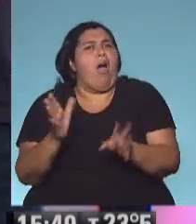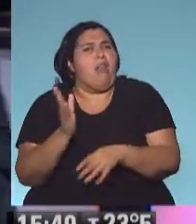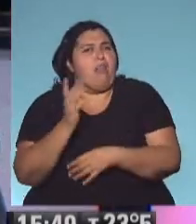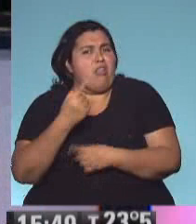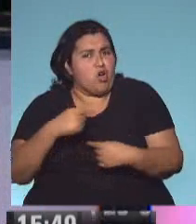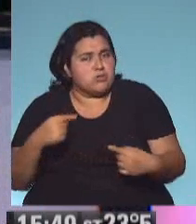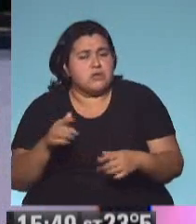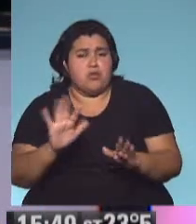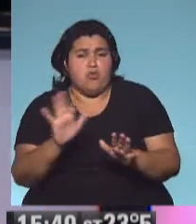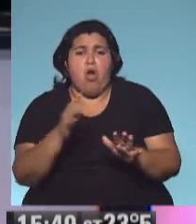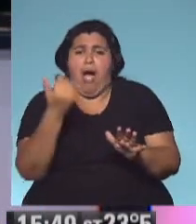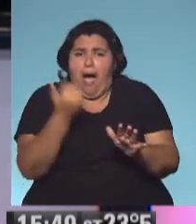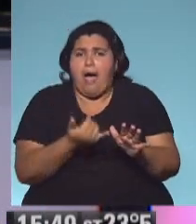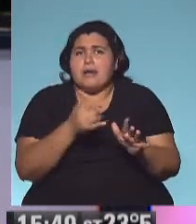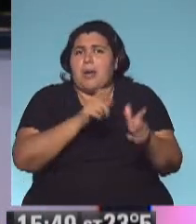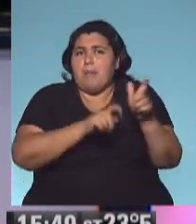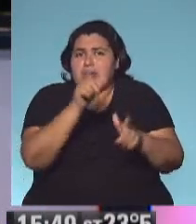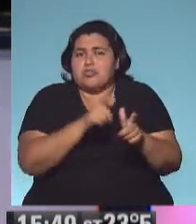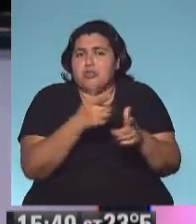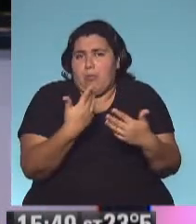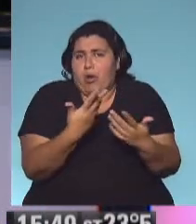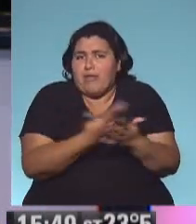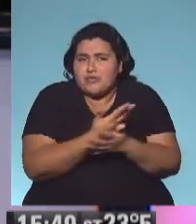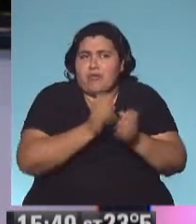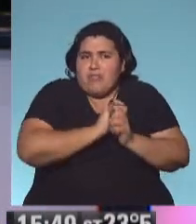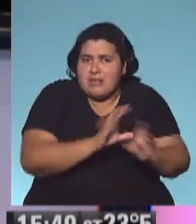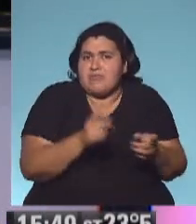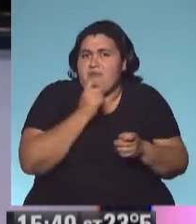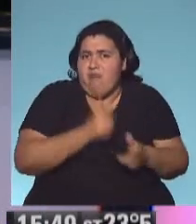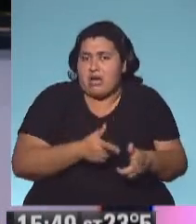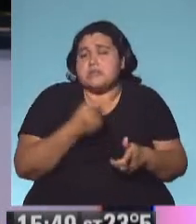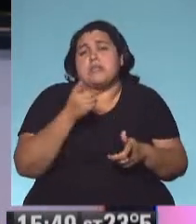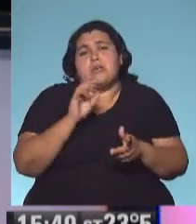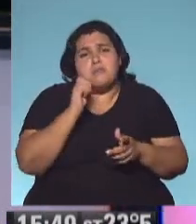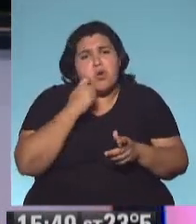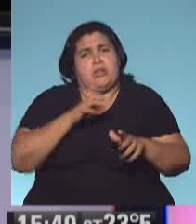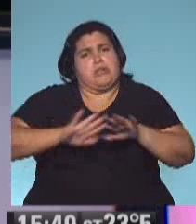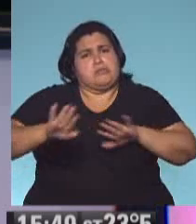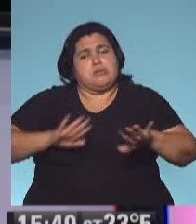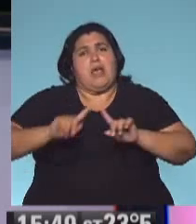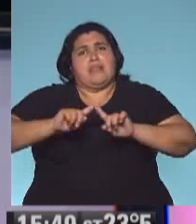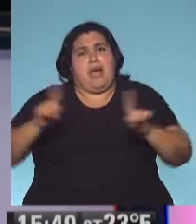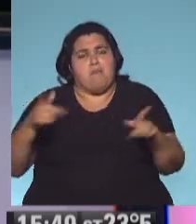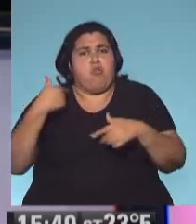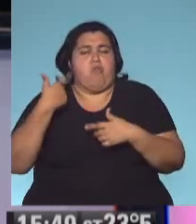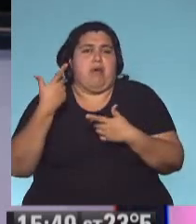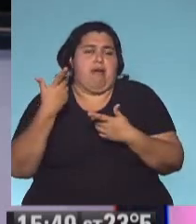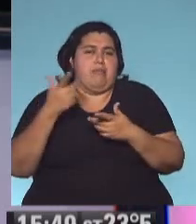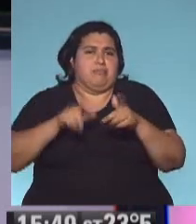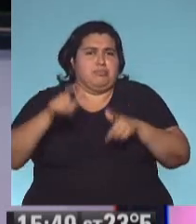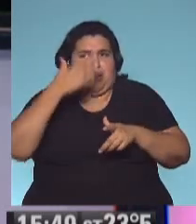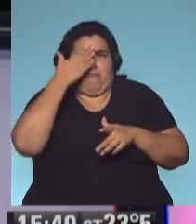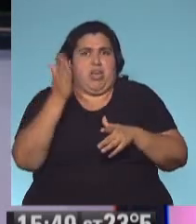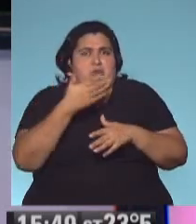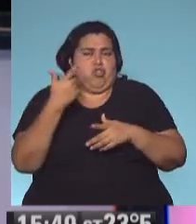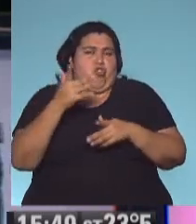una minoría chiquitita de personas a las que sí le puede hacer daño el coronavirus y por eso no hay que pasarlo y además para no colapsar el sistema de salud. Bueno, toda esa información, además de